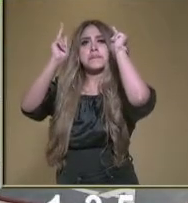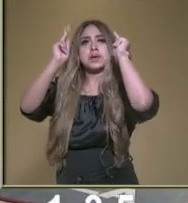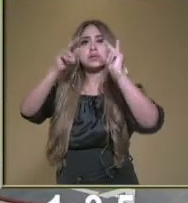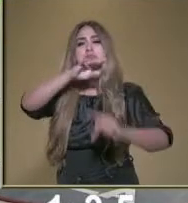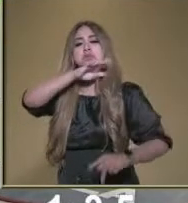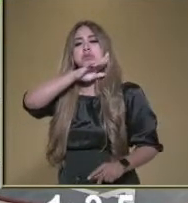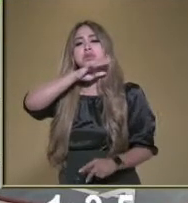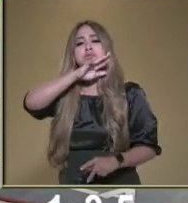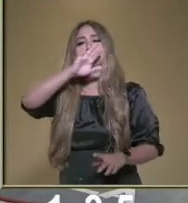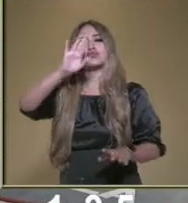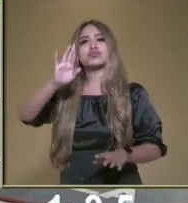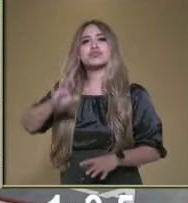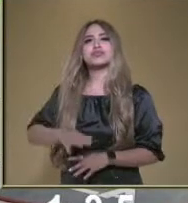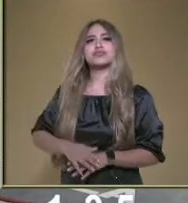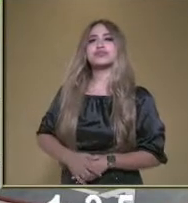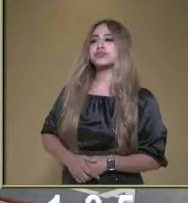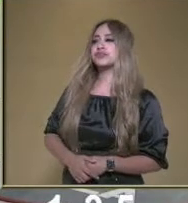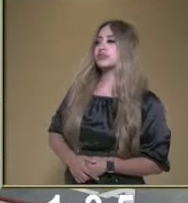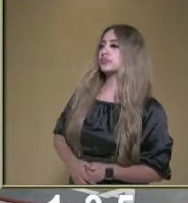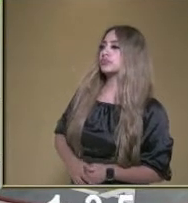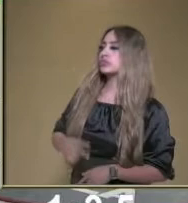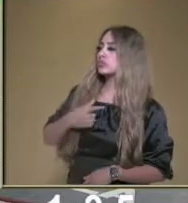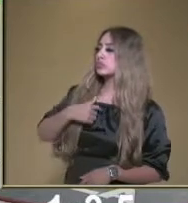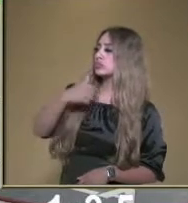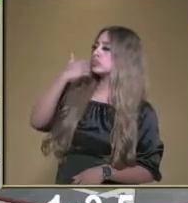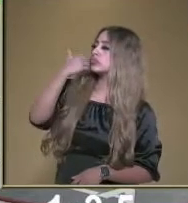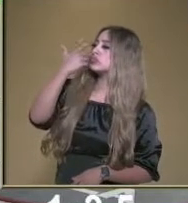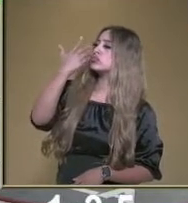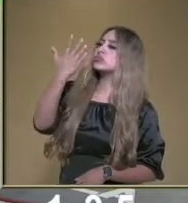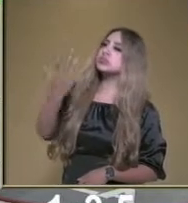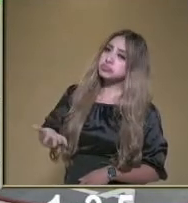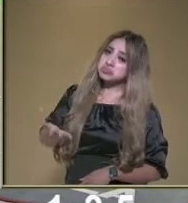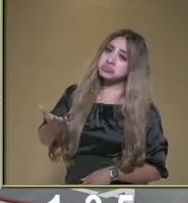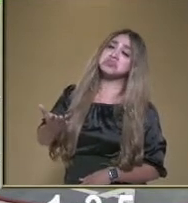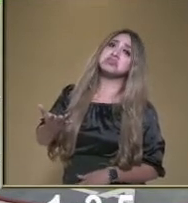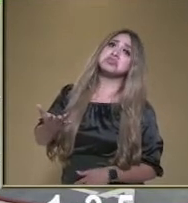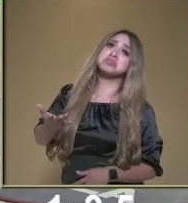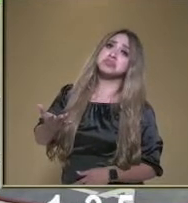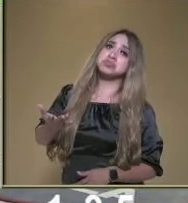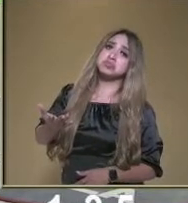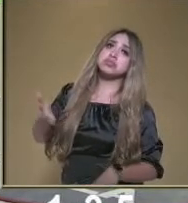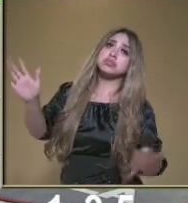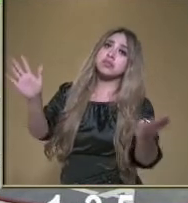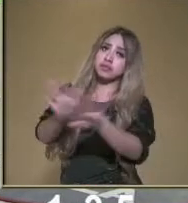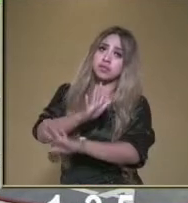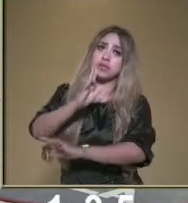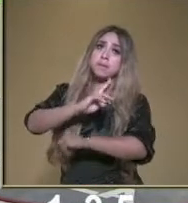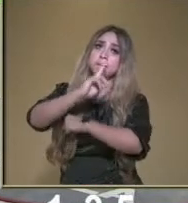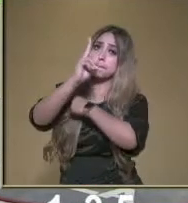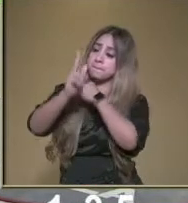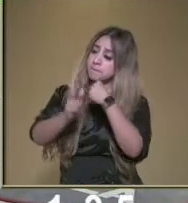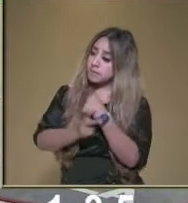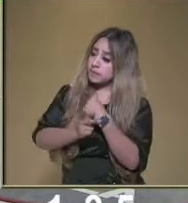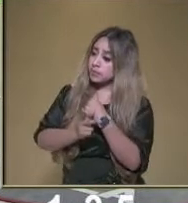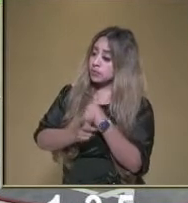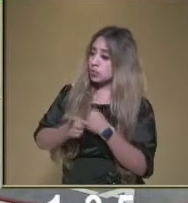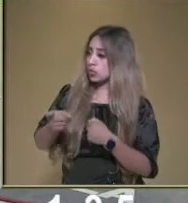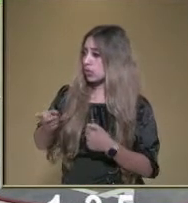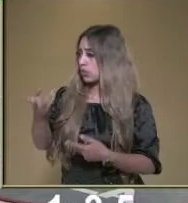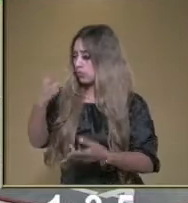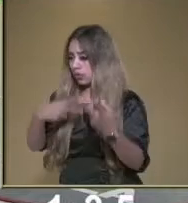basura. Y yo quiero que me enseñes a cambiar mi país, princesa. Porque al estar en tu país,